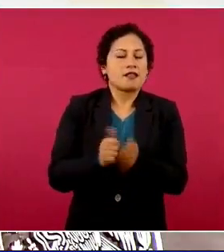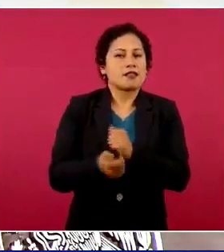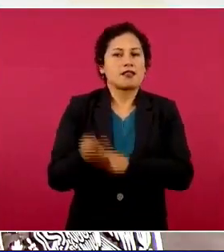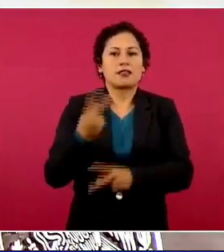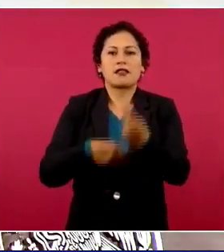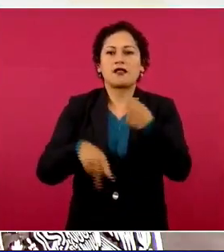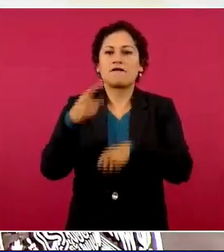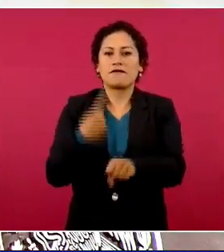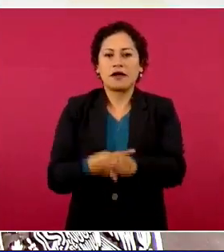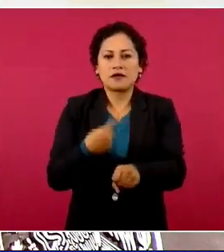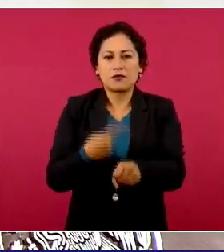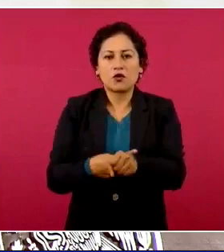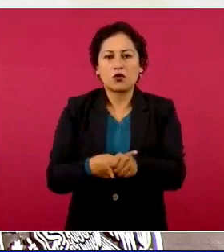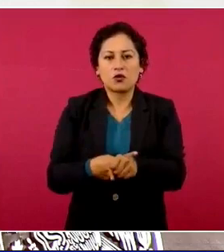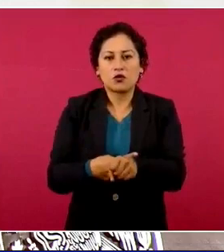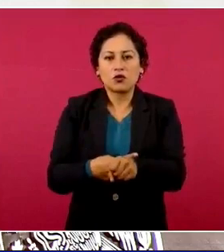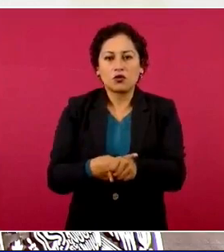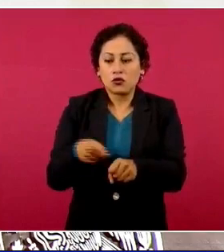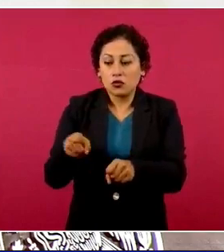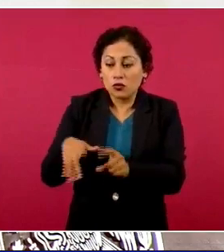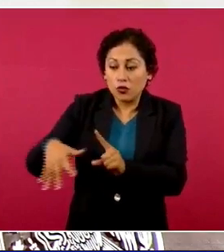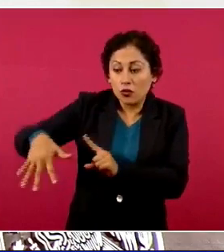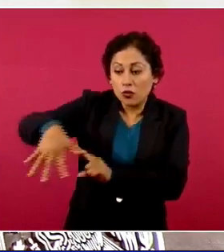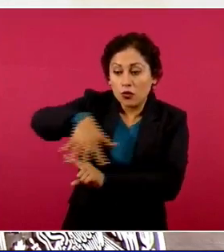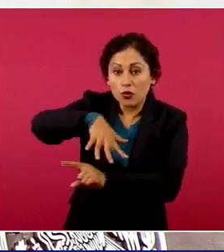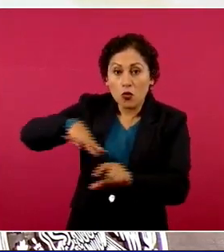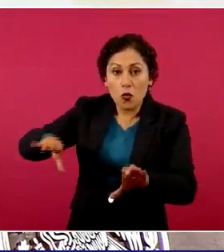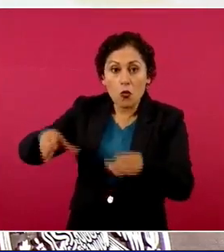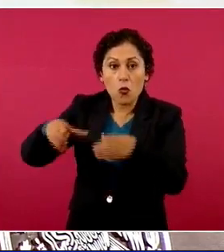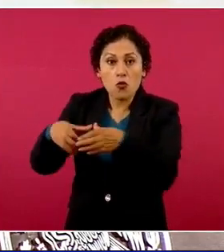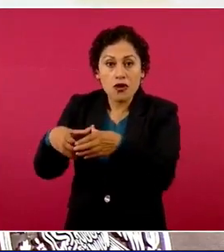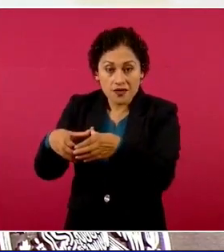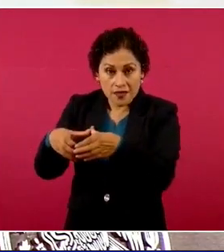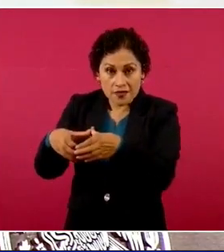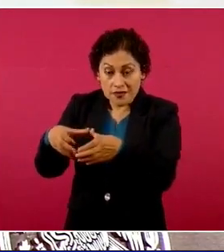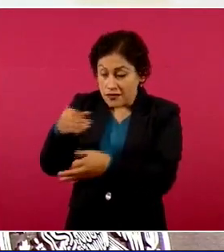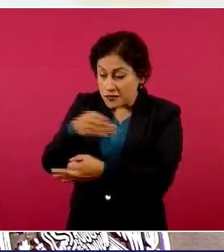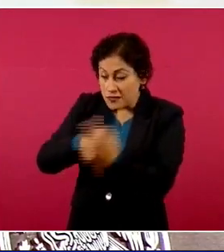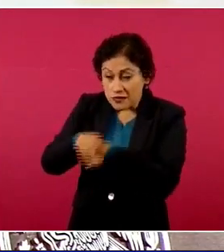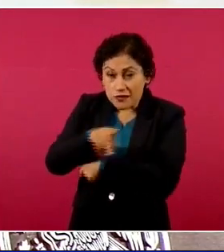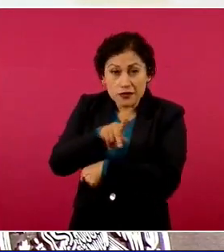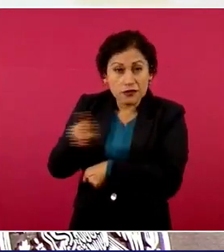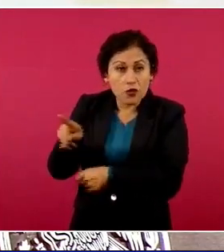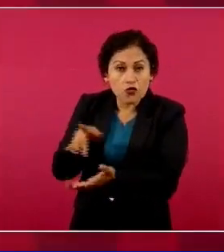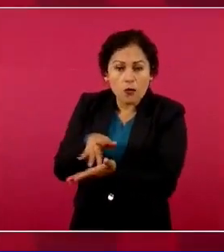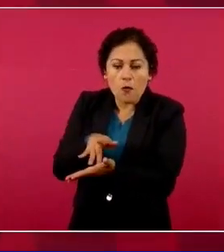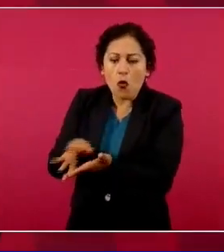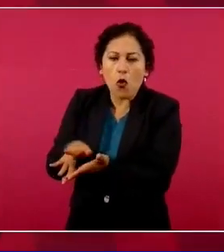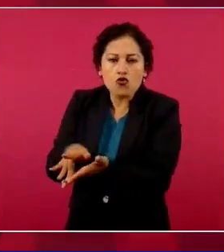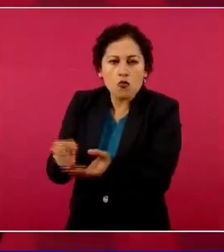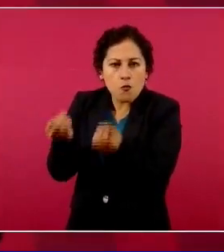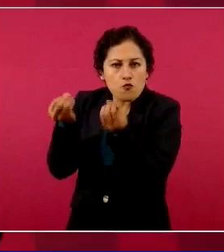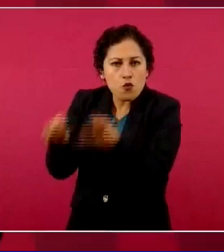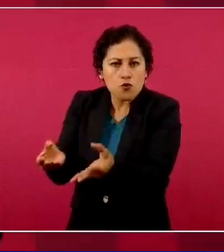Y todos los de la comunidad van a apoyarlo.